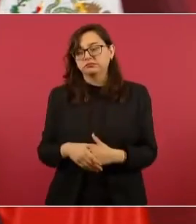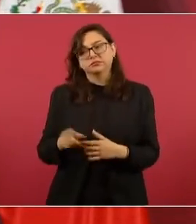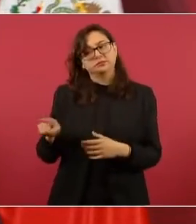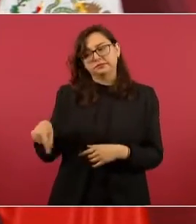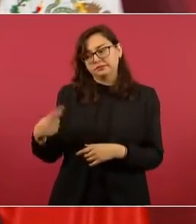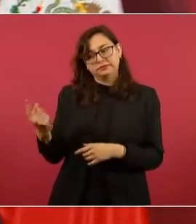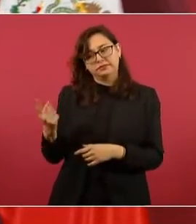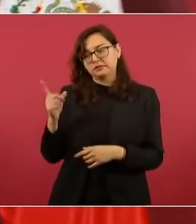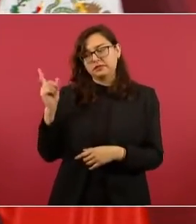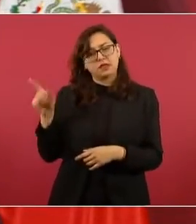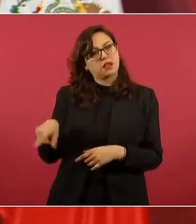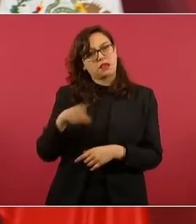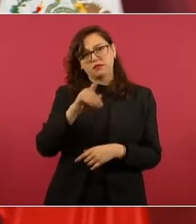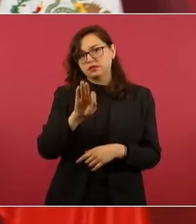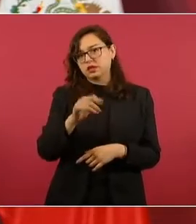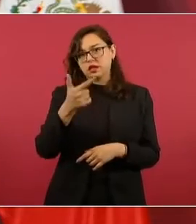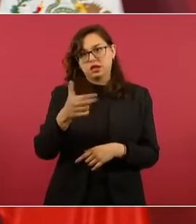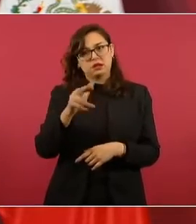fiscalía.